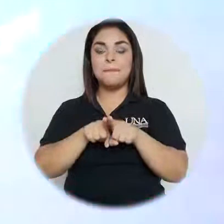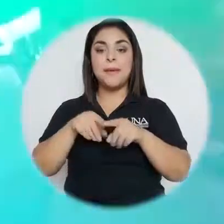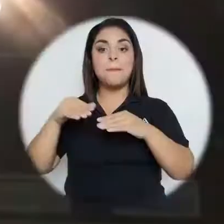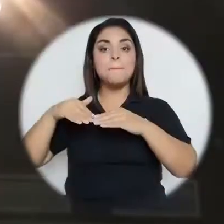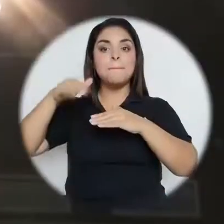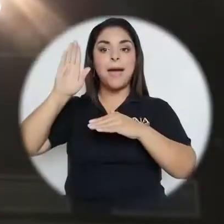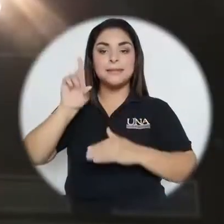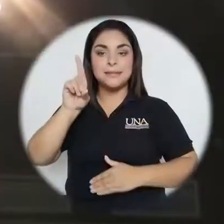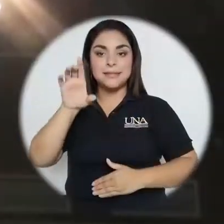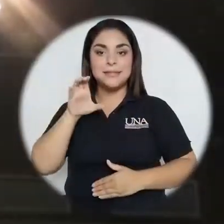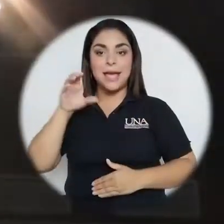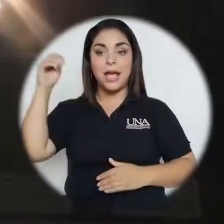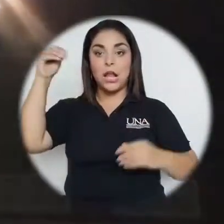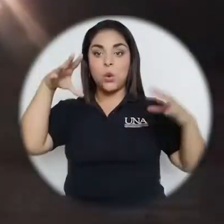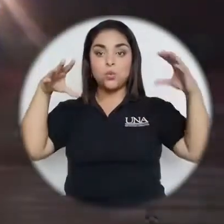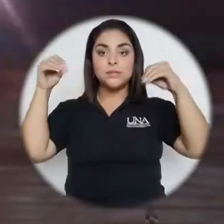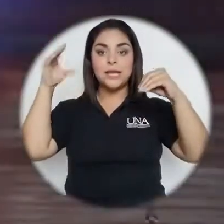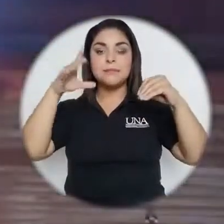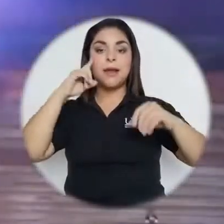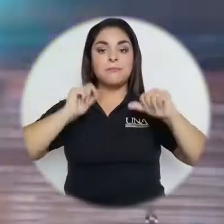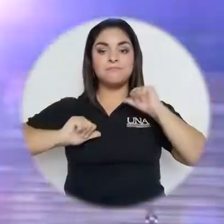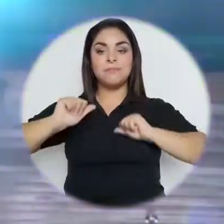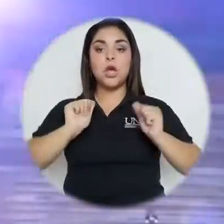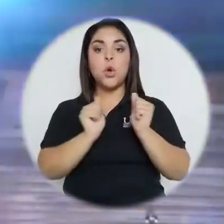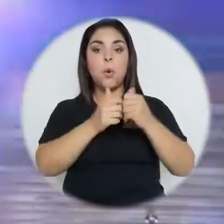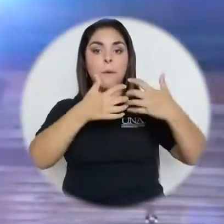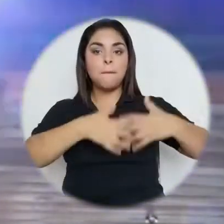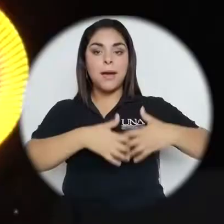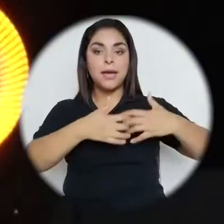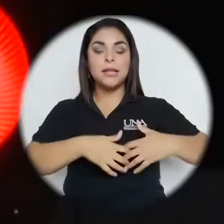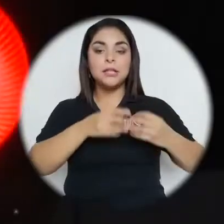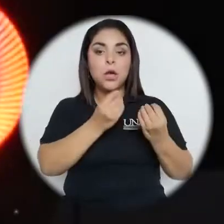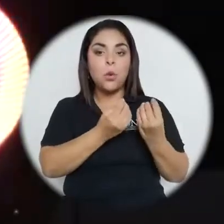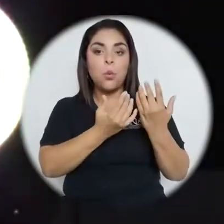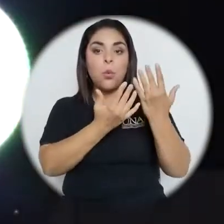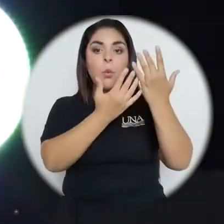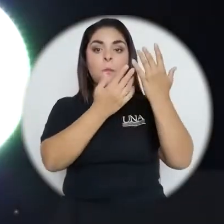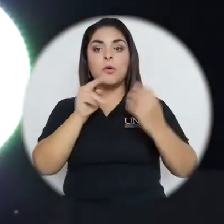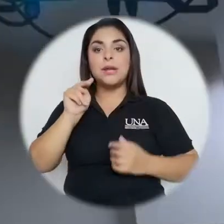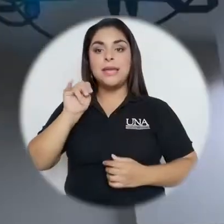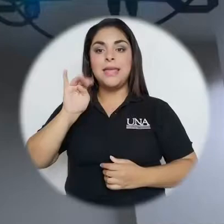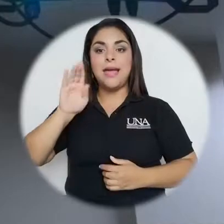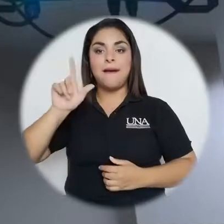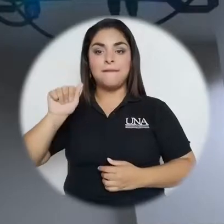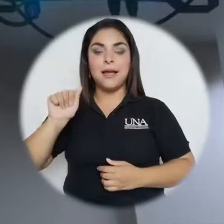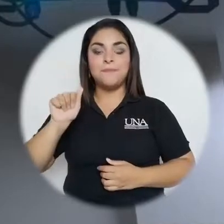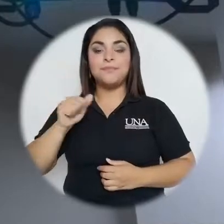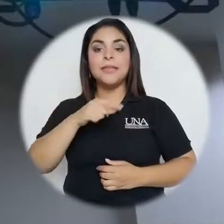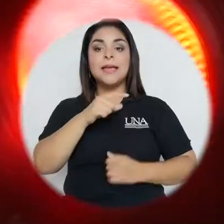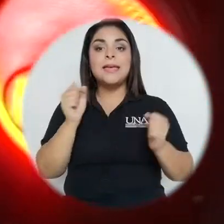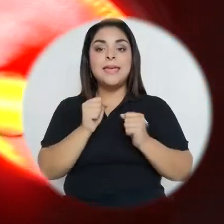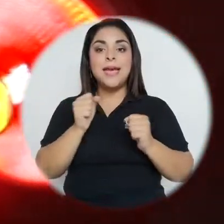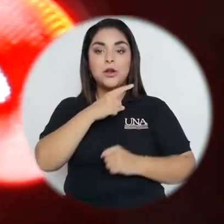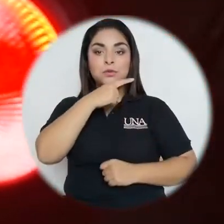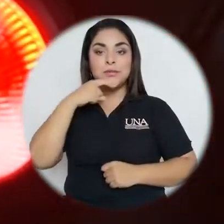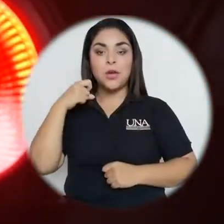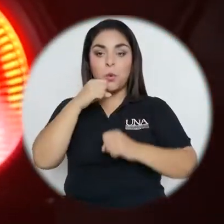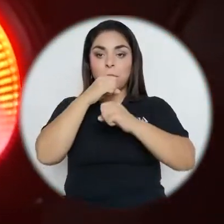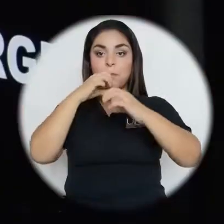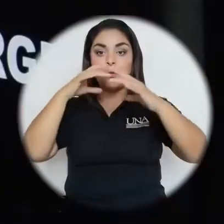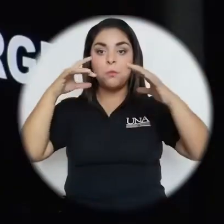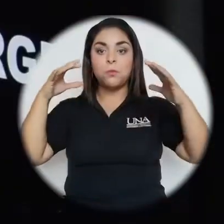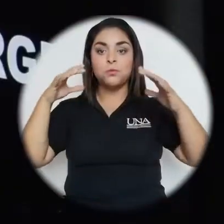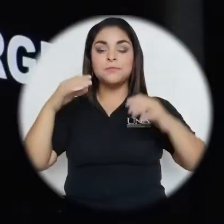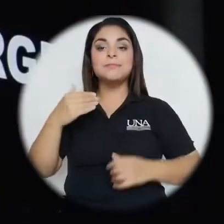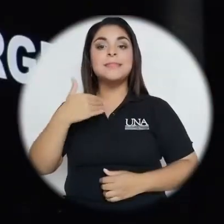más de 100 luces para espectáculos junto a máquinas de humo, niebla, hielo seco y burbujas. Cuenta con 12